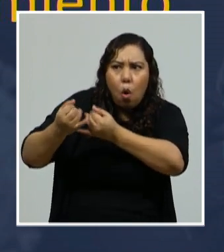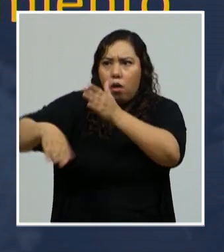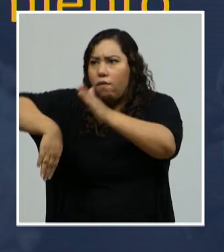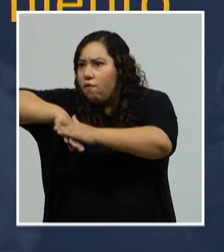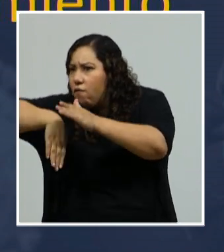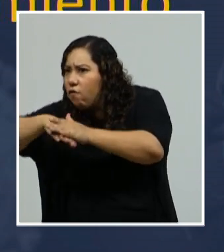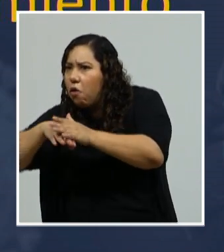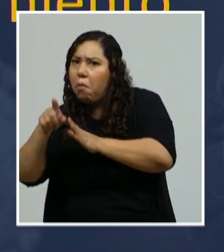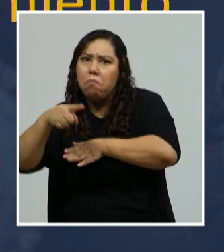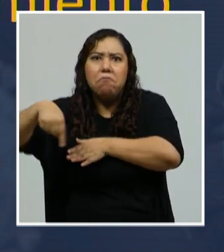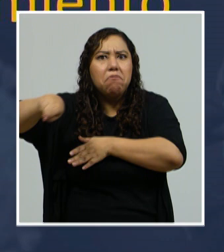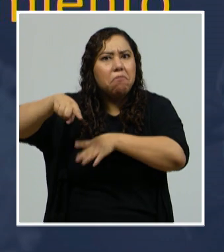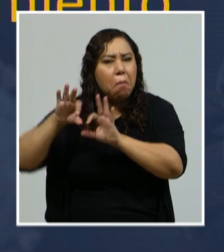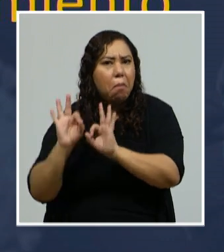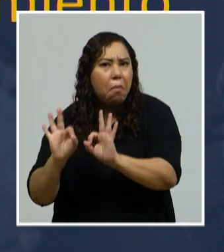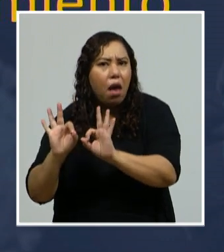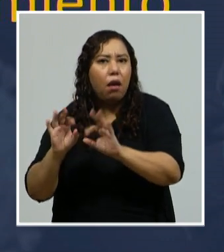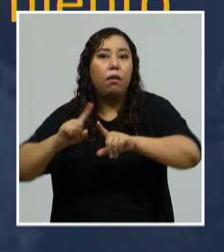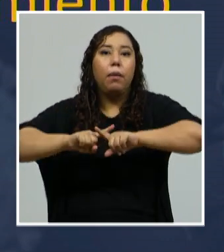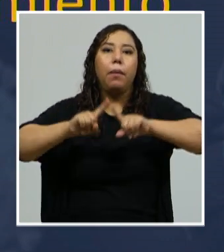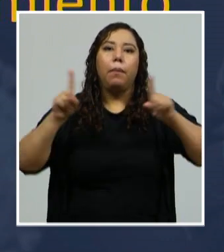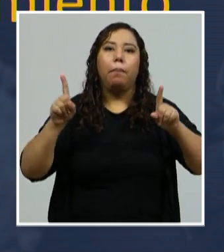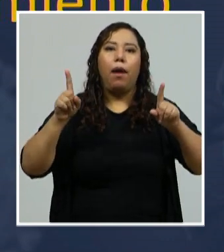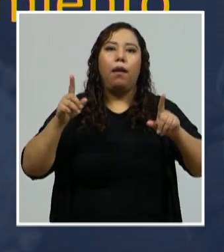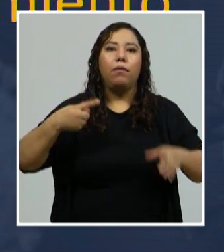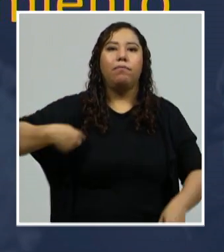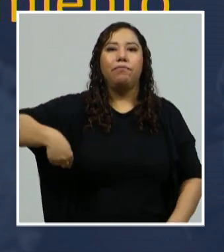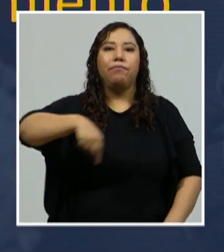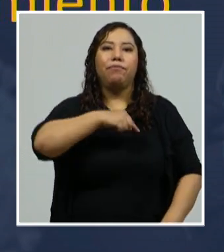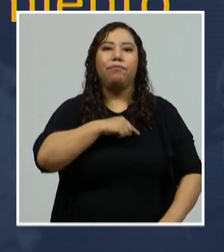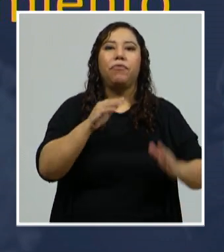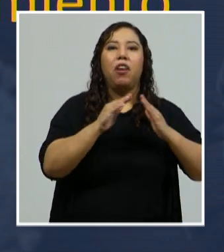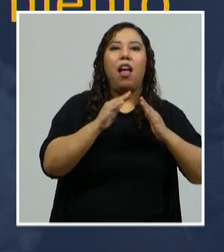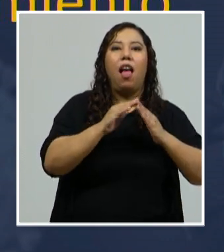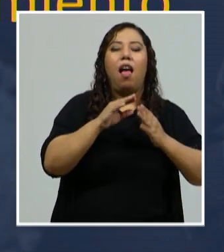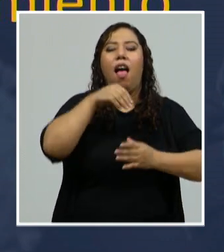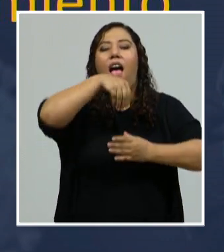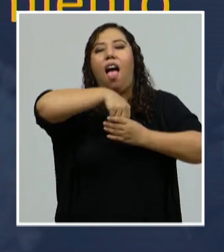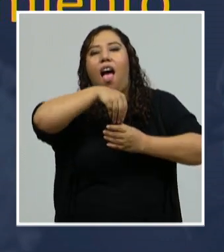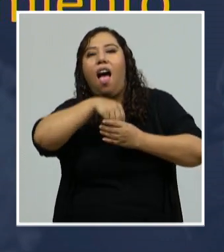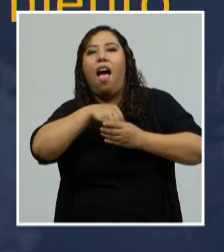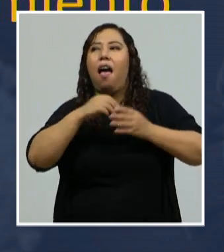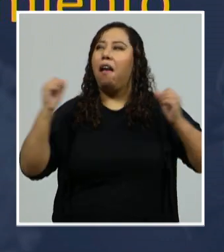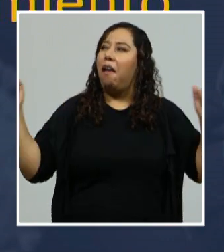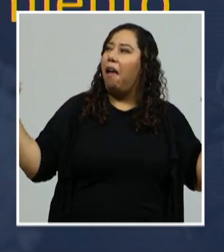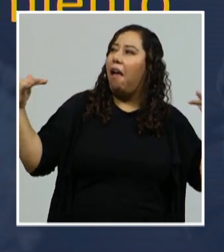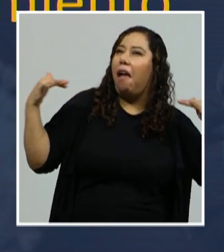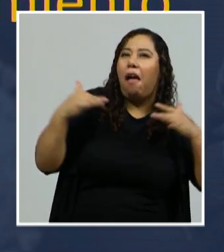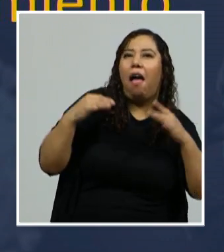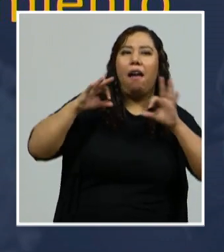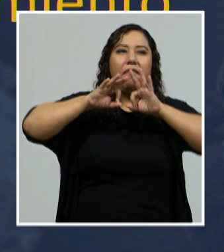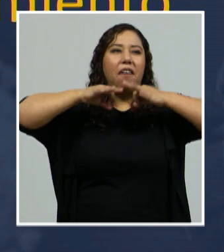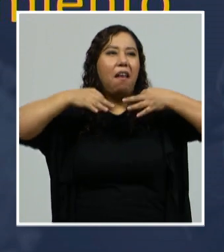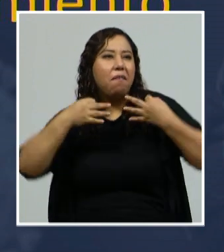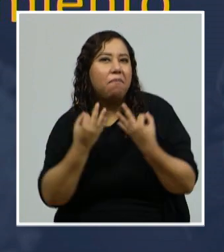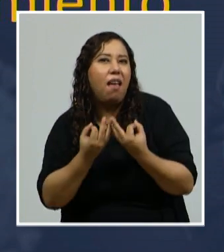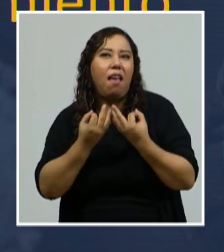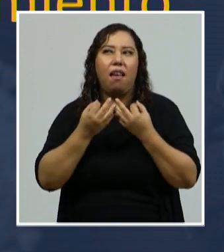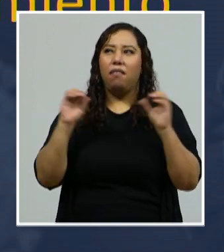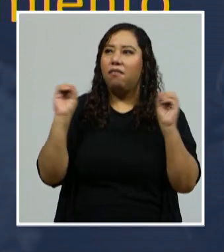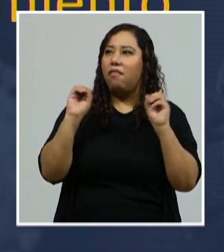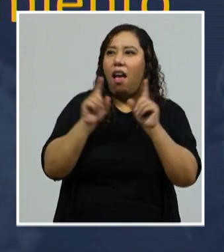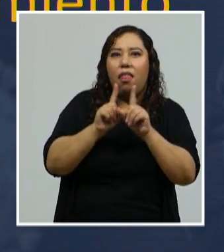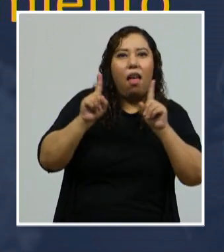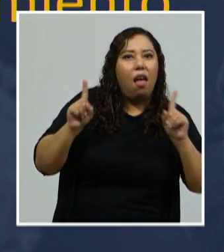sus jugadores. Si nosotros en nuestras casas hacemos reuniones, nos aglomeramos, no mantenemos el distanciamiento